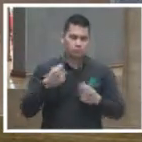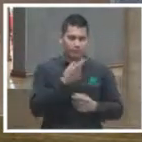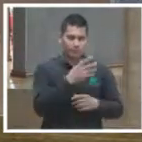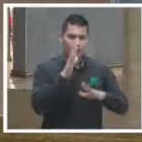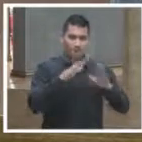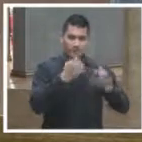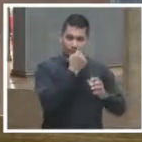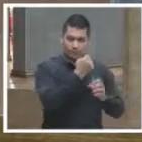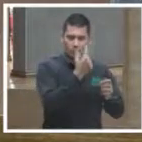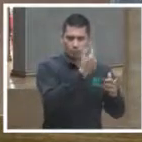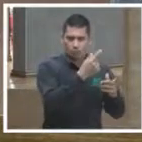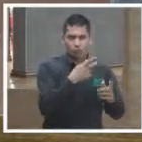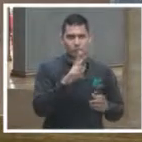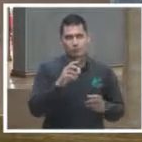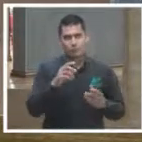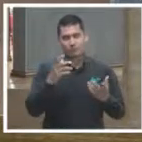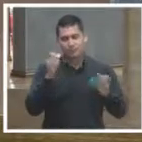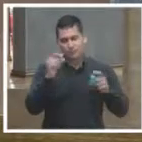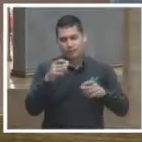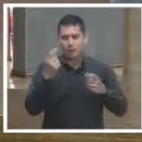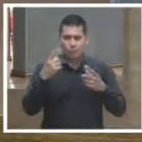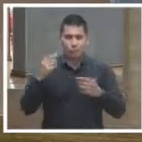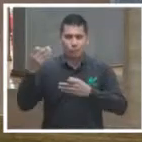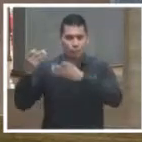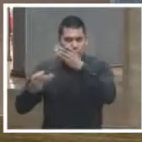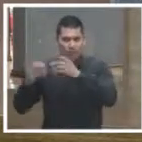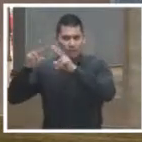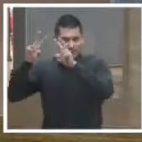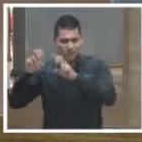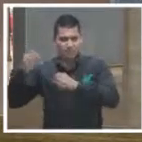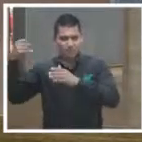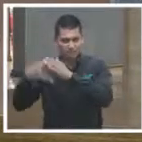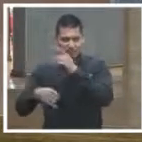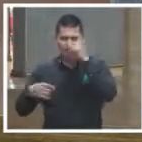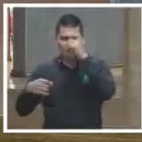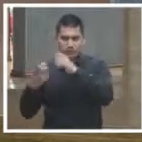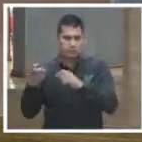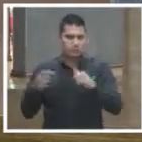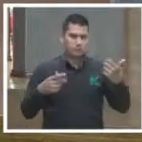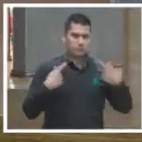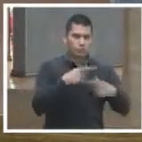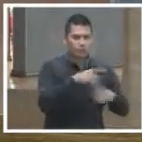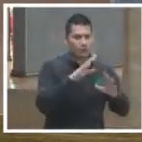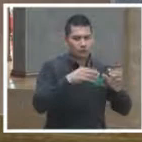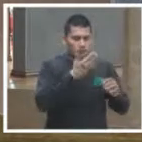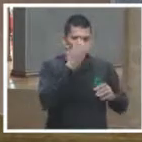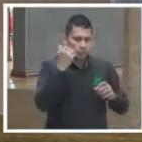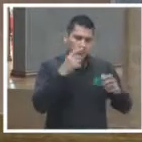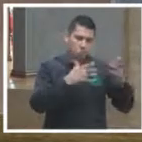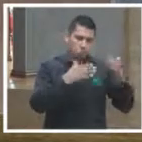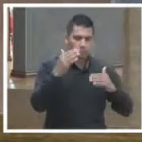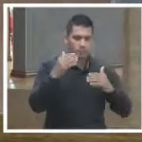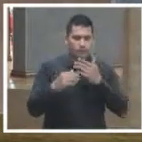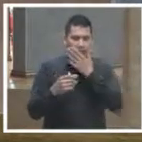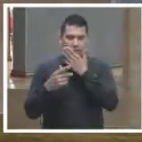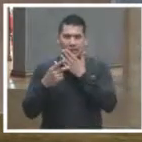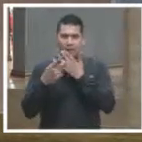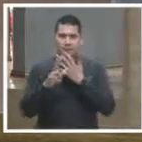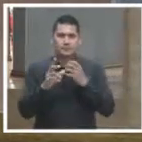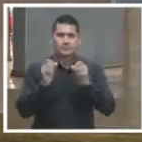no lo es respecto de lo jurídico ¿verdad? y esto no significa y no quiero que